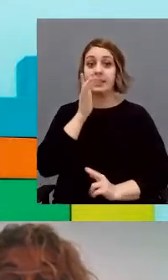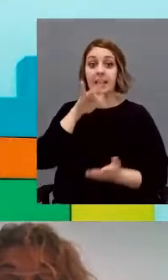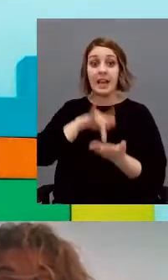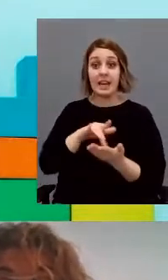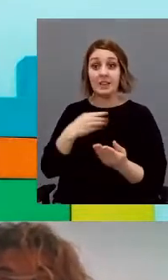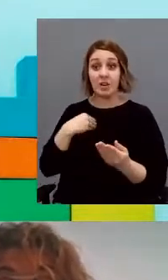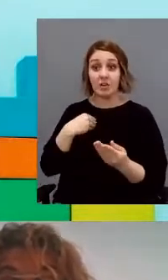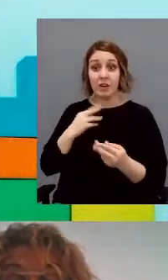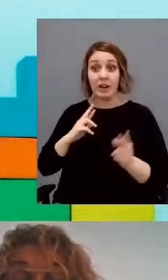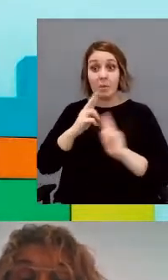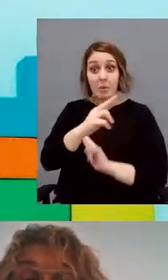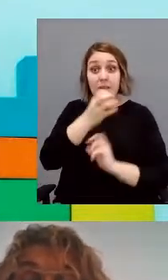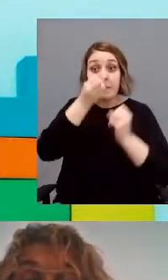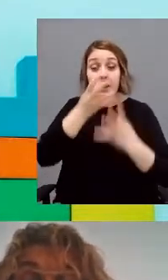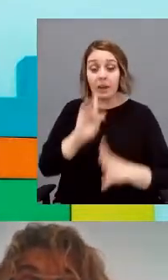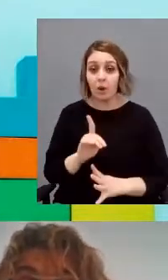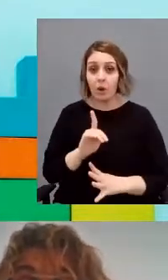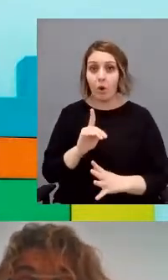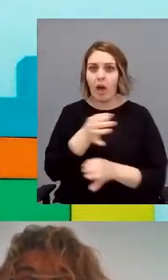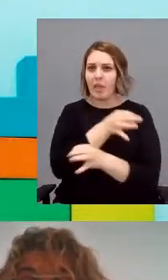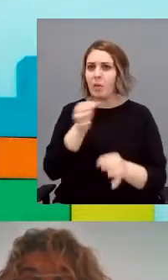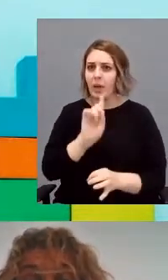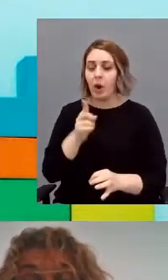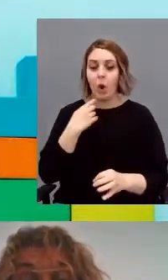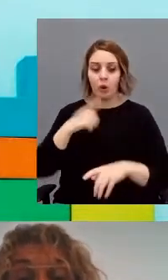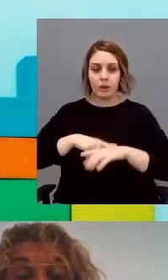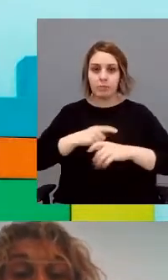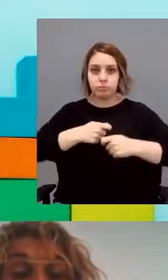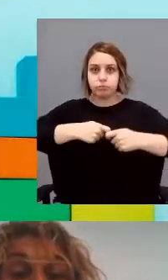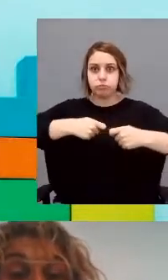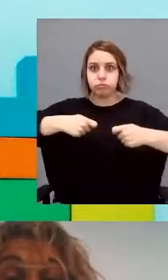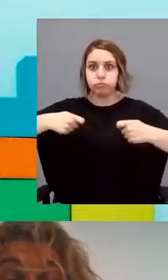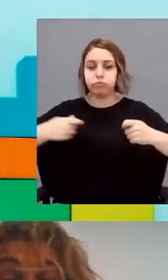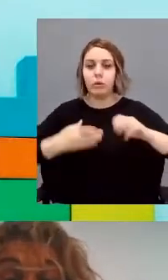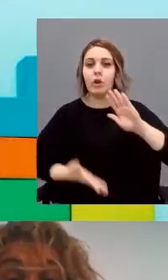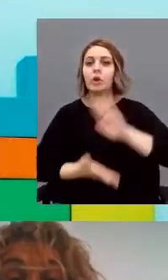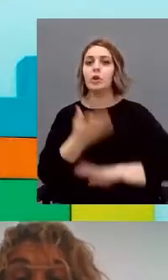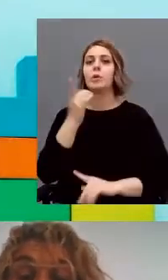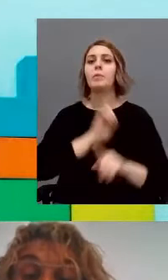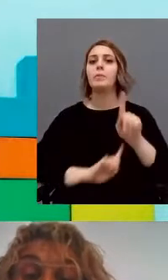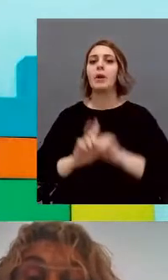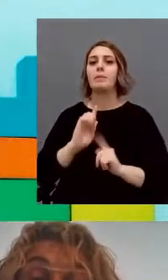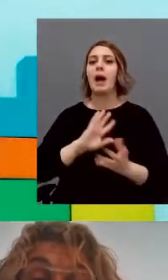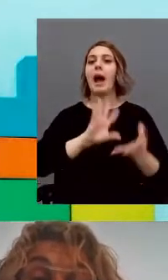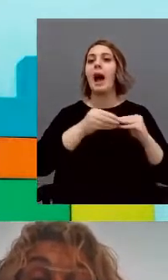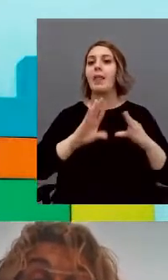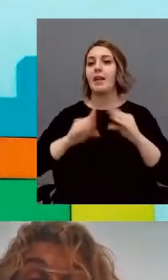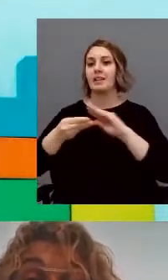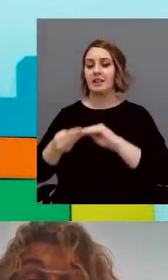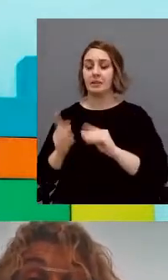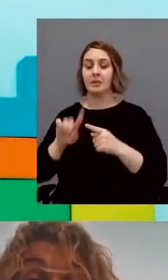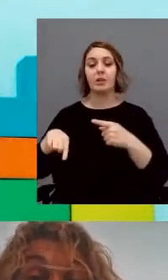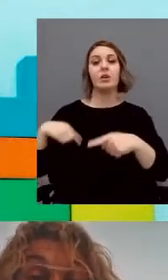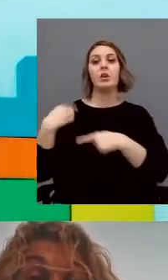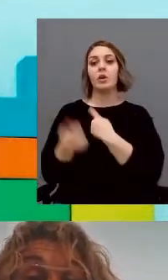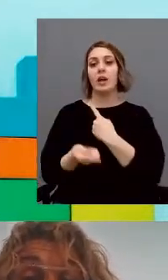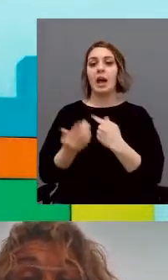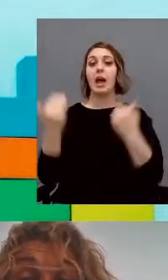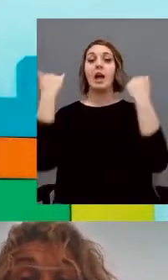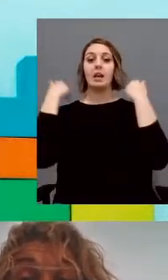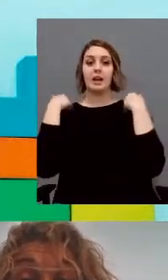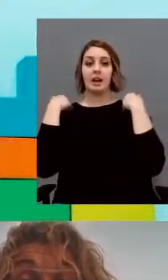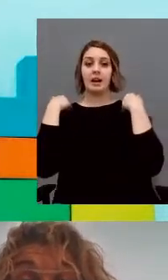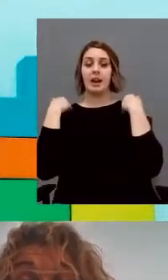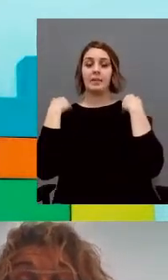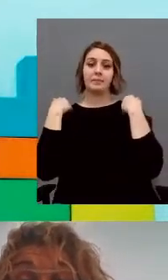es eficaz y tampoco es adecuada o se prolonga en el tiempo, surgen las dificultades adaptativas y se produce lo que se llama la carga